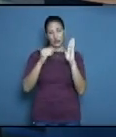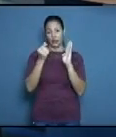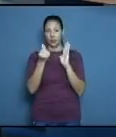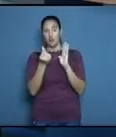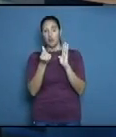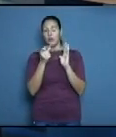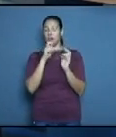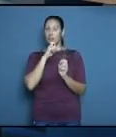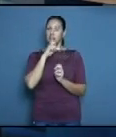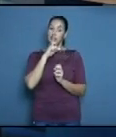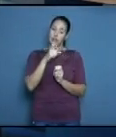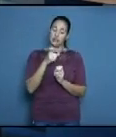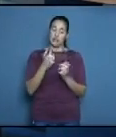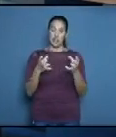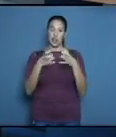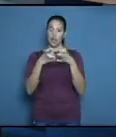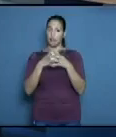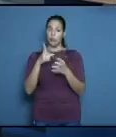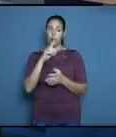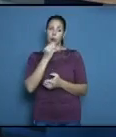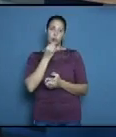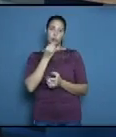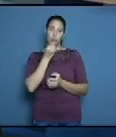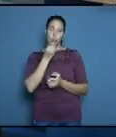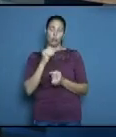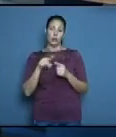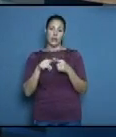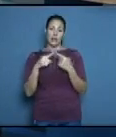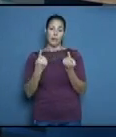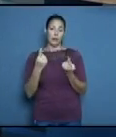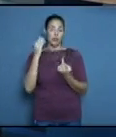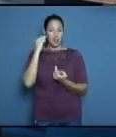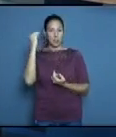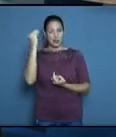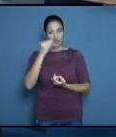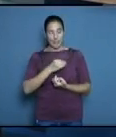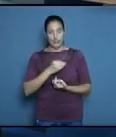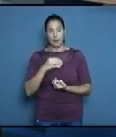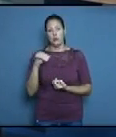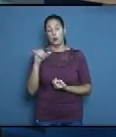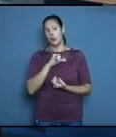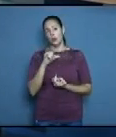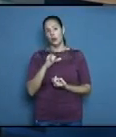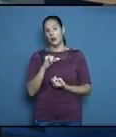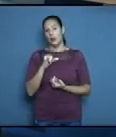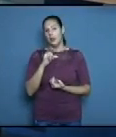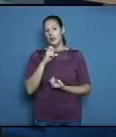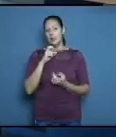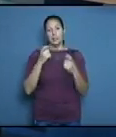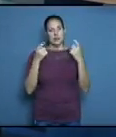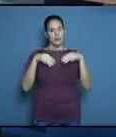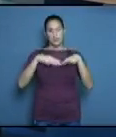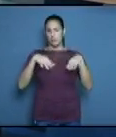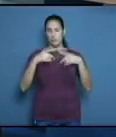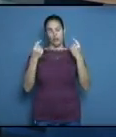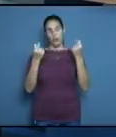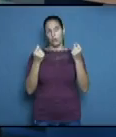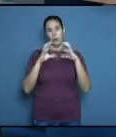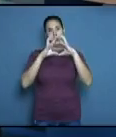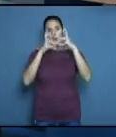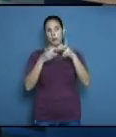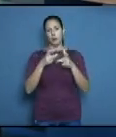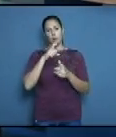club Barcelona independientemente de que está la puerta al frente de la presidencia tiene muchos problemas